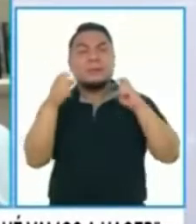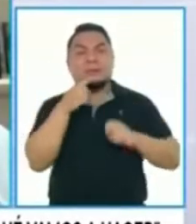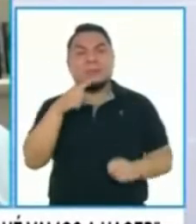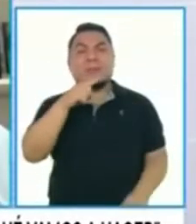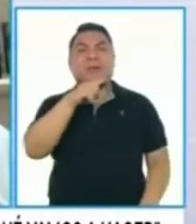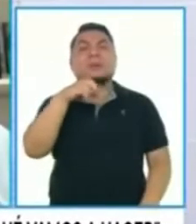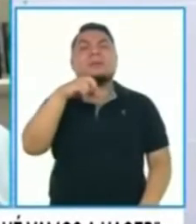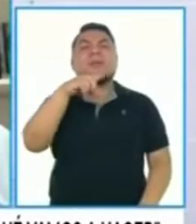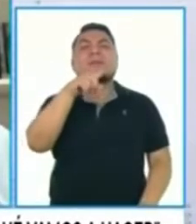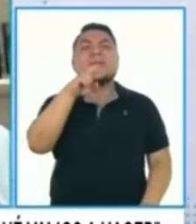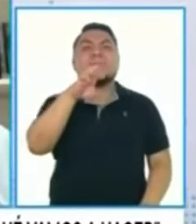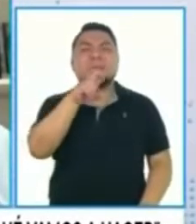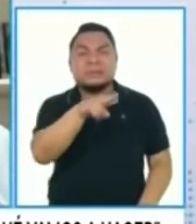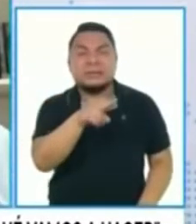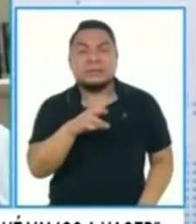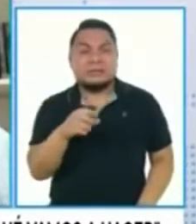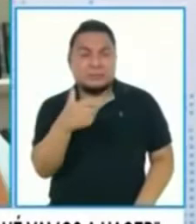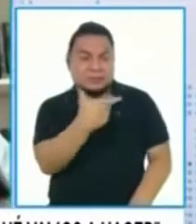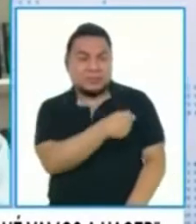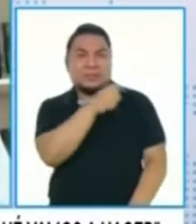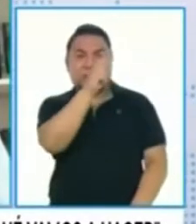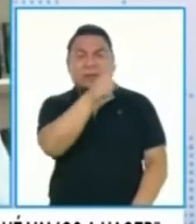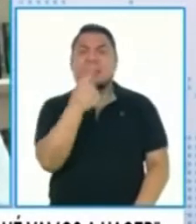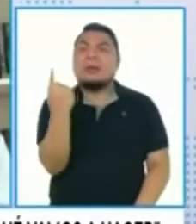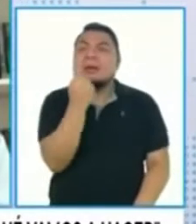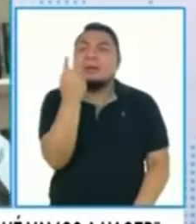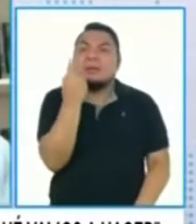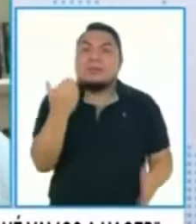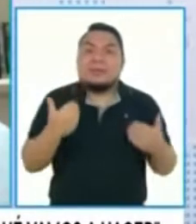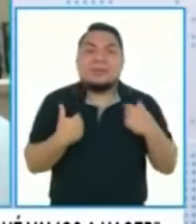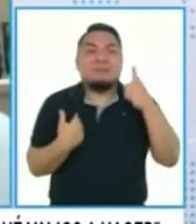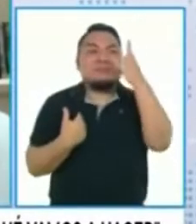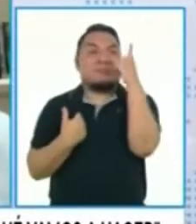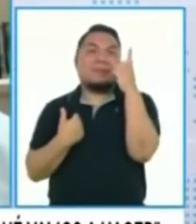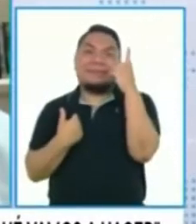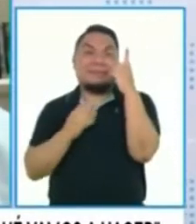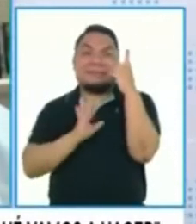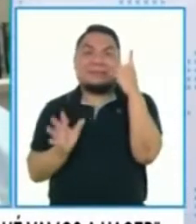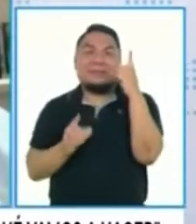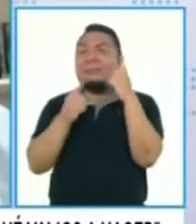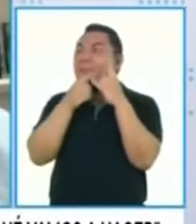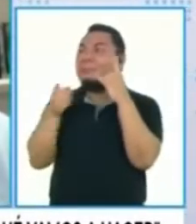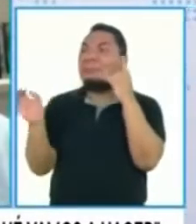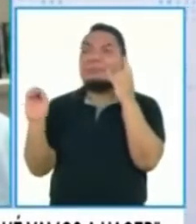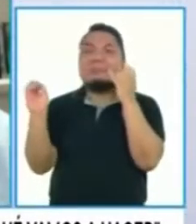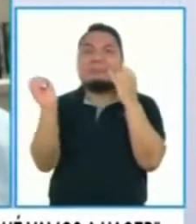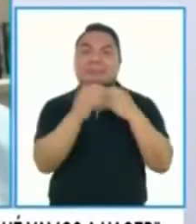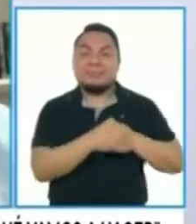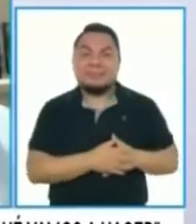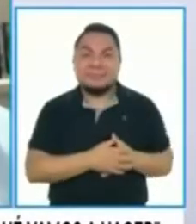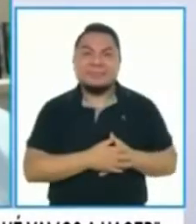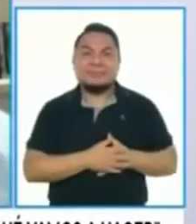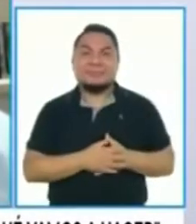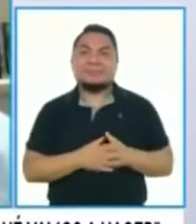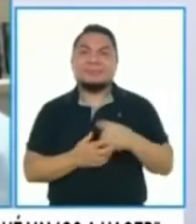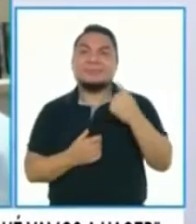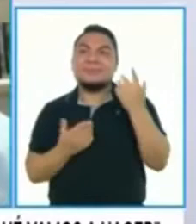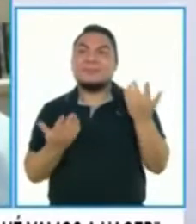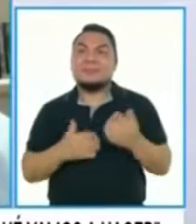Pfizer cuando prácticamente es la única que tenemos? ¿No? Por lo menos confirmada.